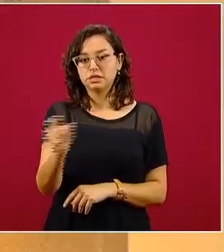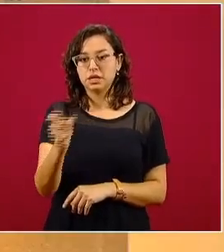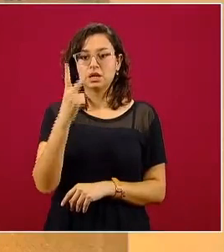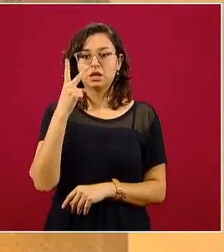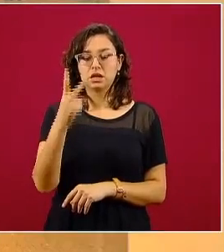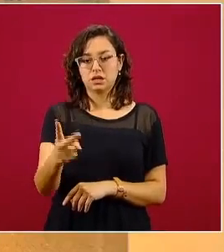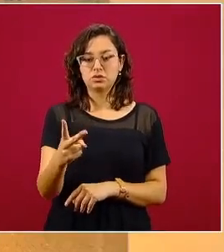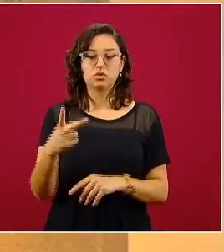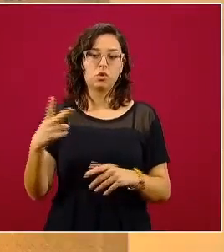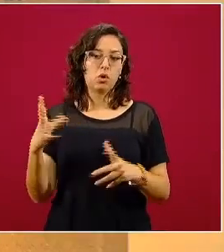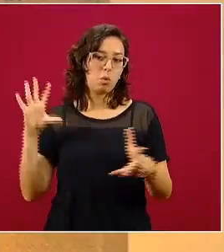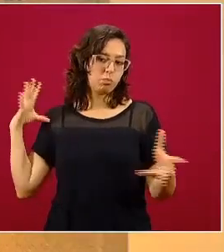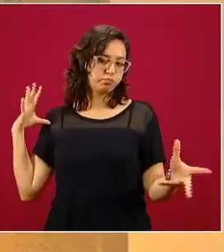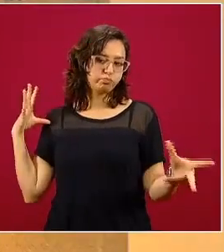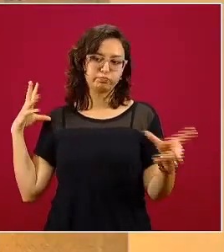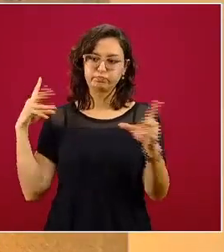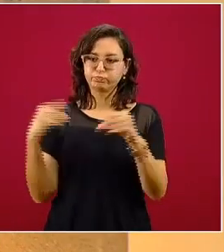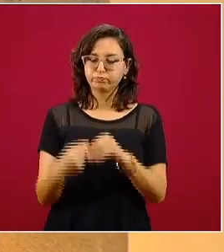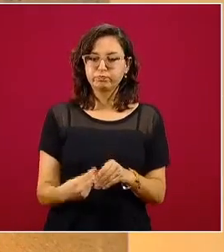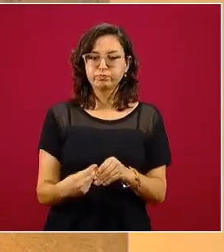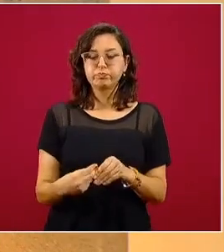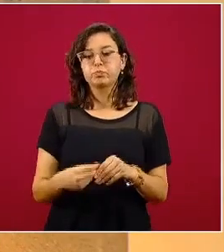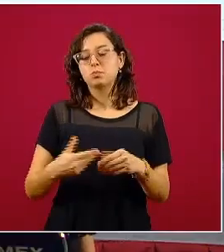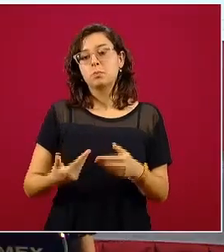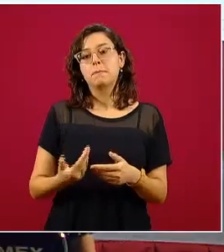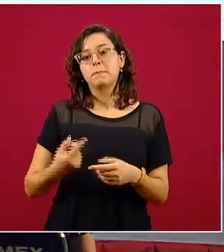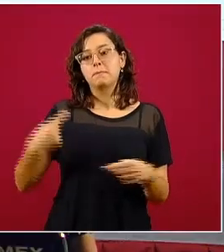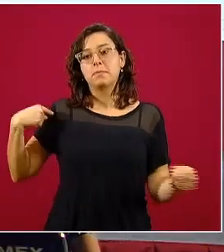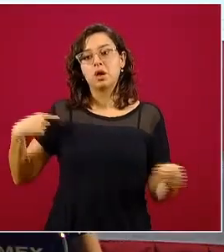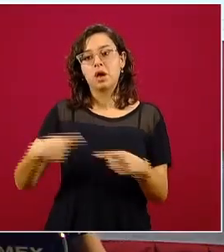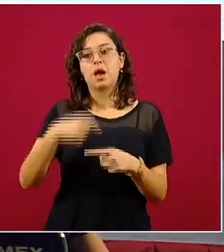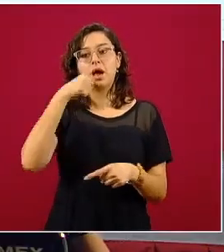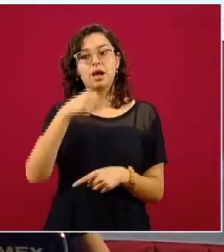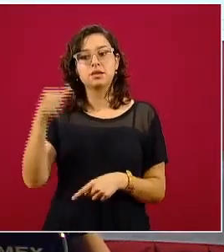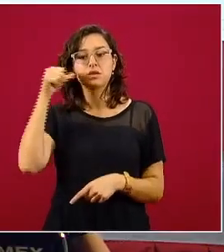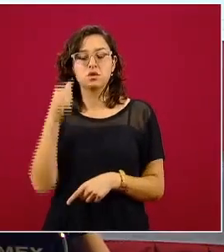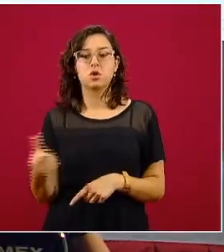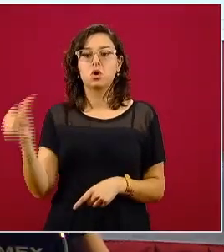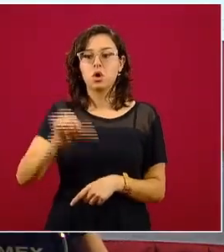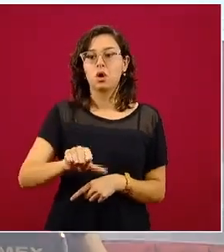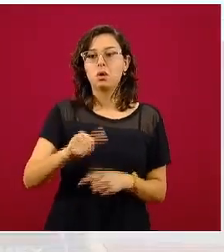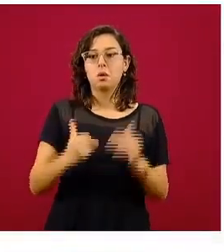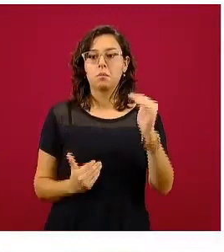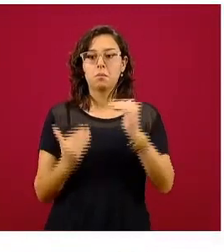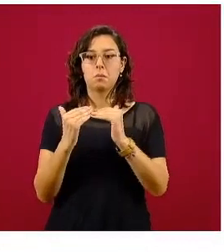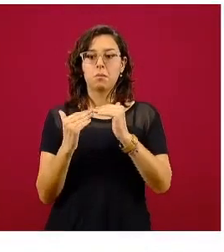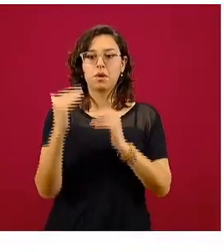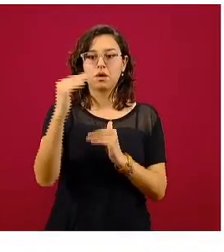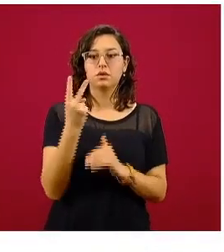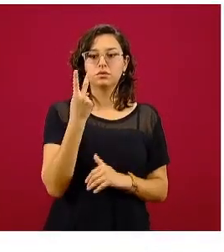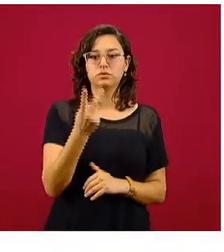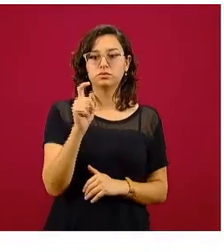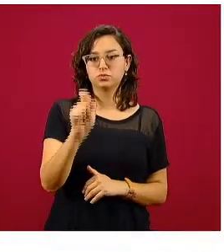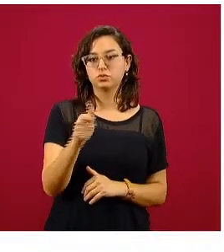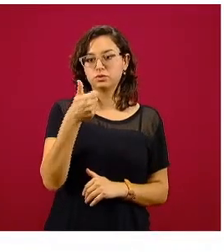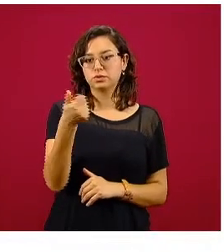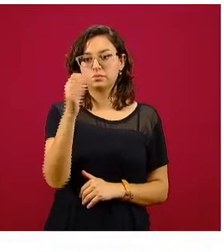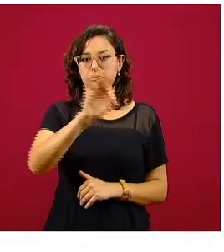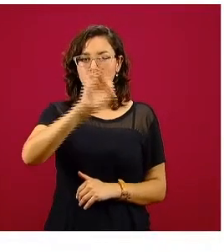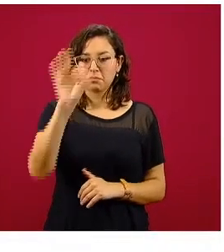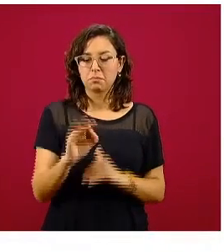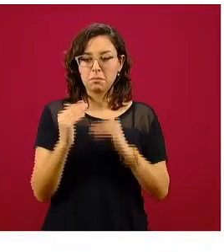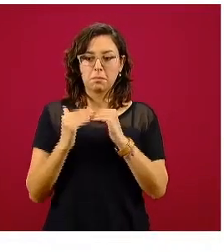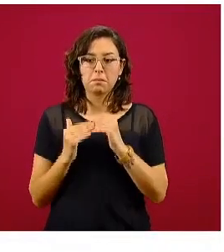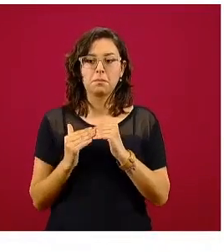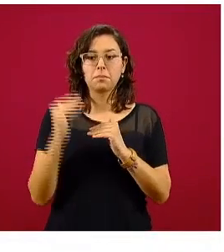al día de hoy. Y el incremento de las últimas 24 horas fue del 2.6%, que representa un